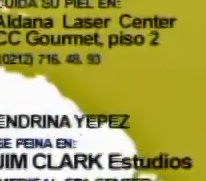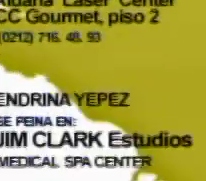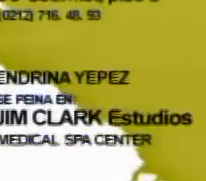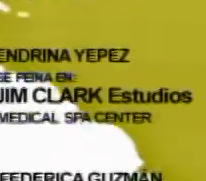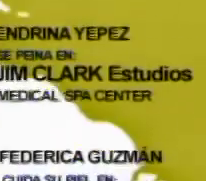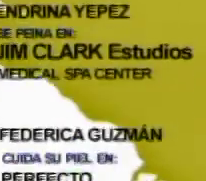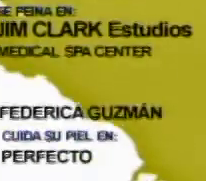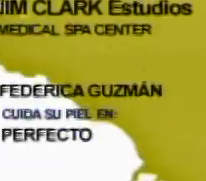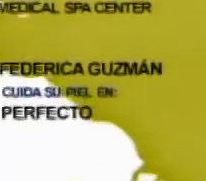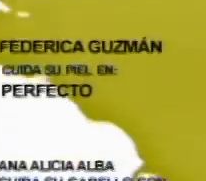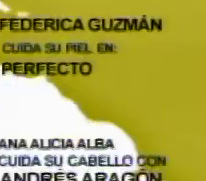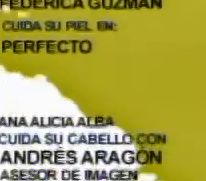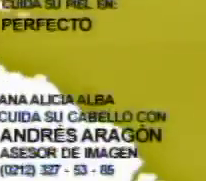¡Gracias por ver